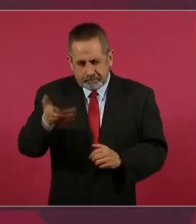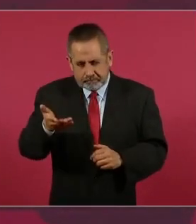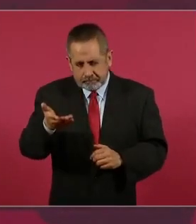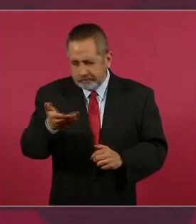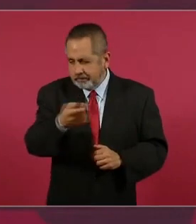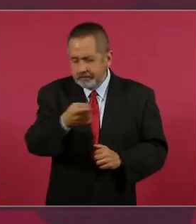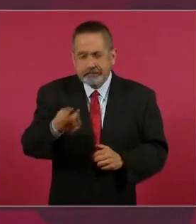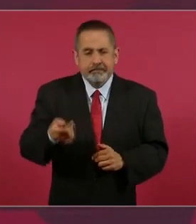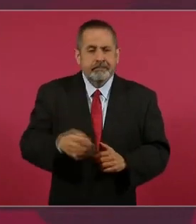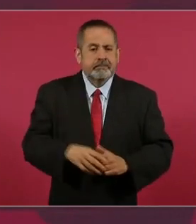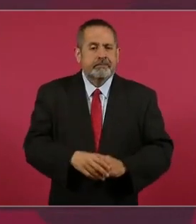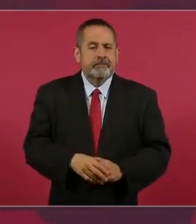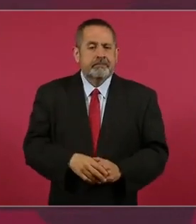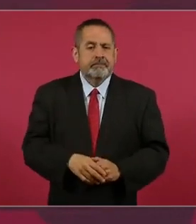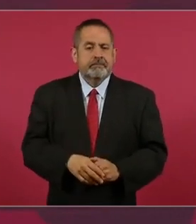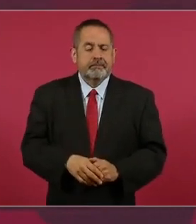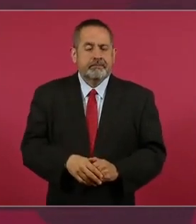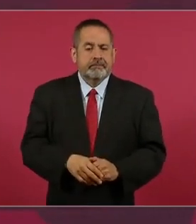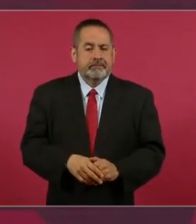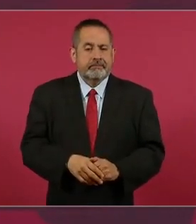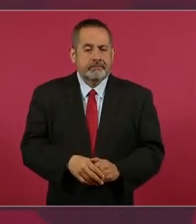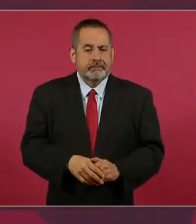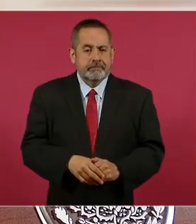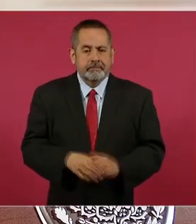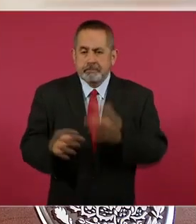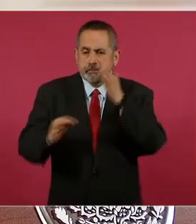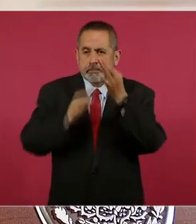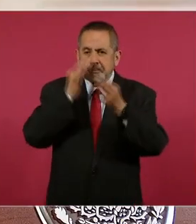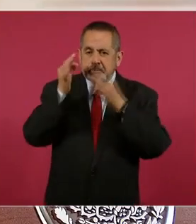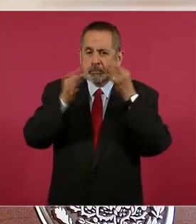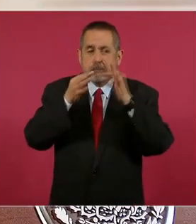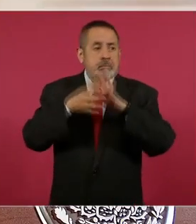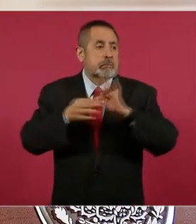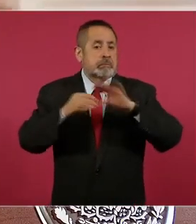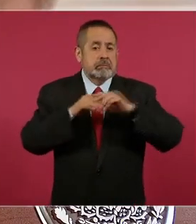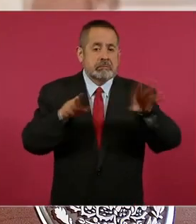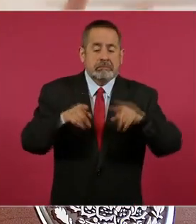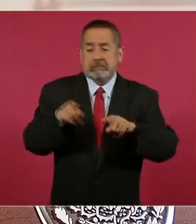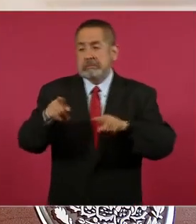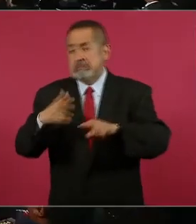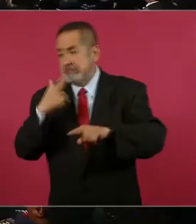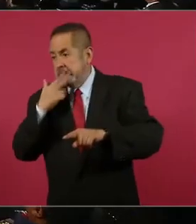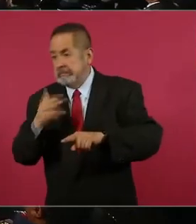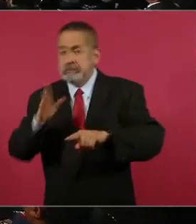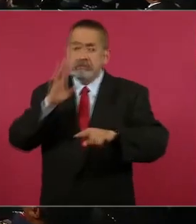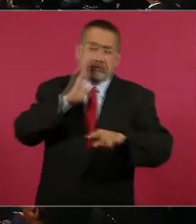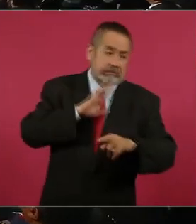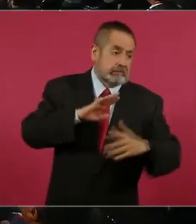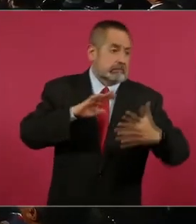propaganda de inestabilidad,